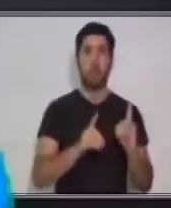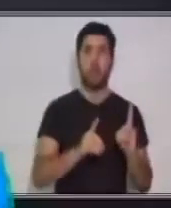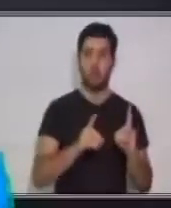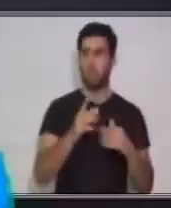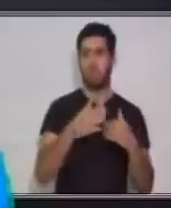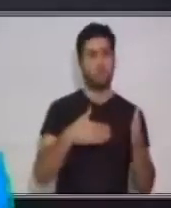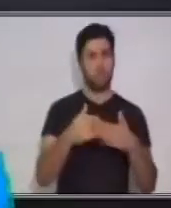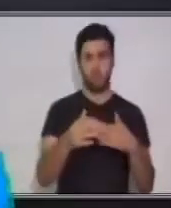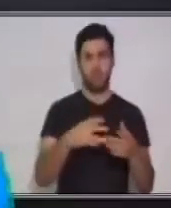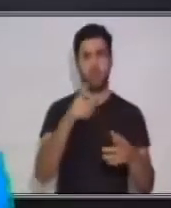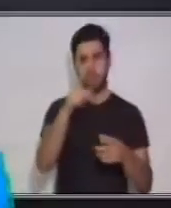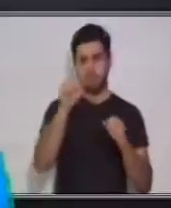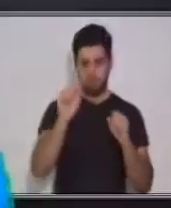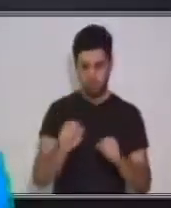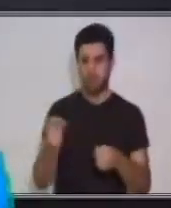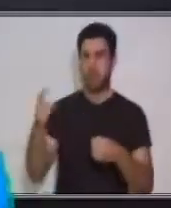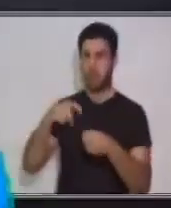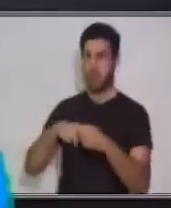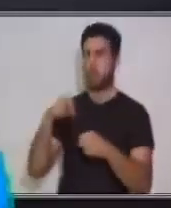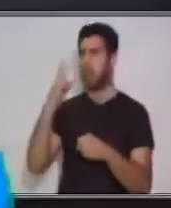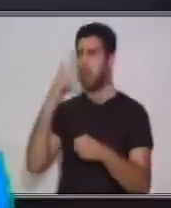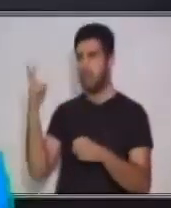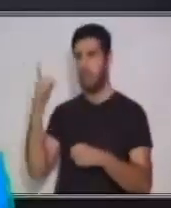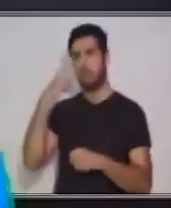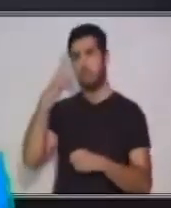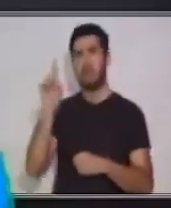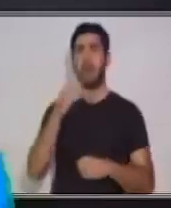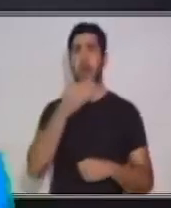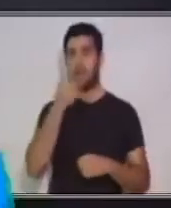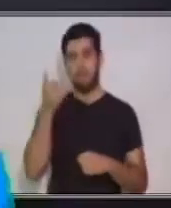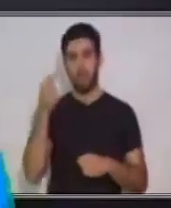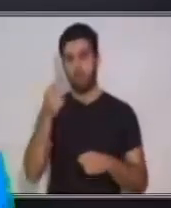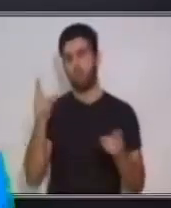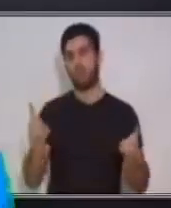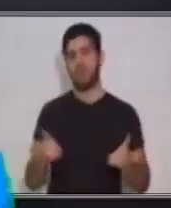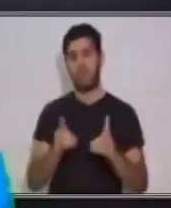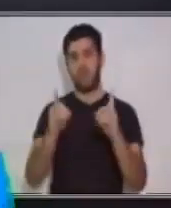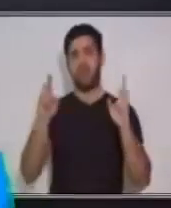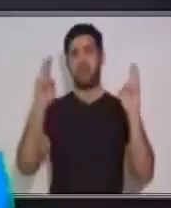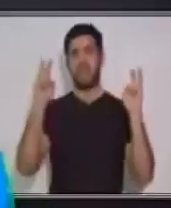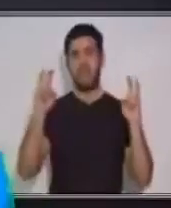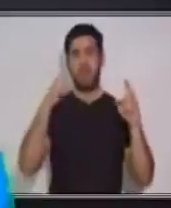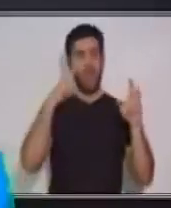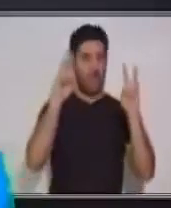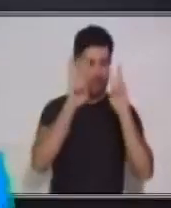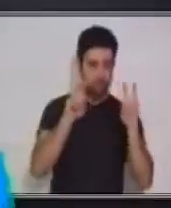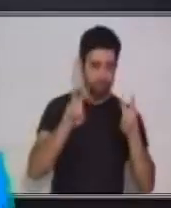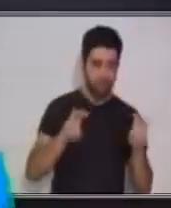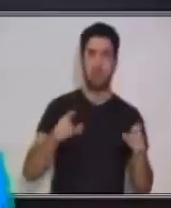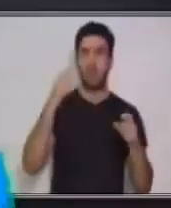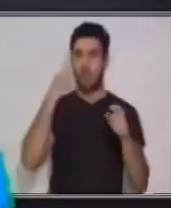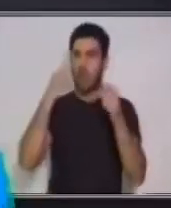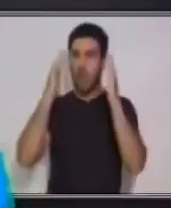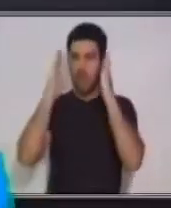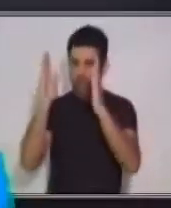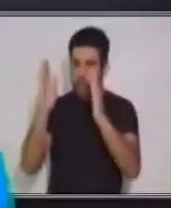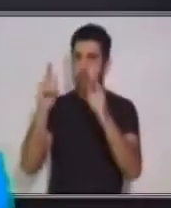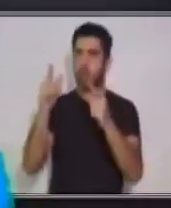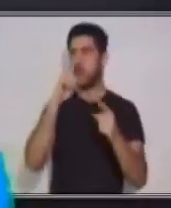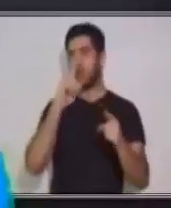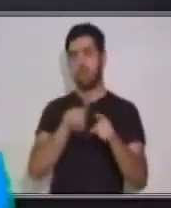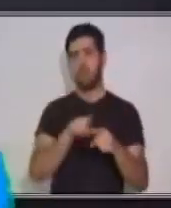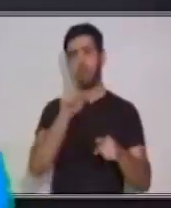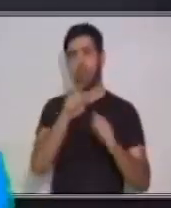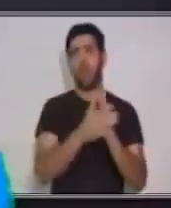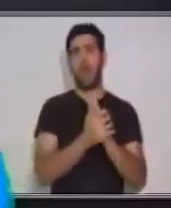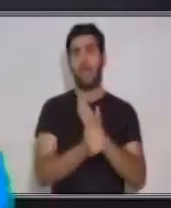importante el apoyo familiar para desarrollar con ellos las destrezas y habilidades como la atención, la memoria y las habilidades lingüísticas.